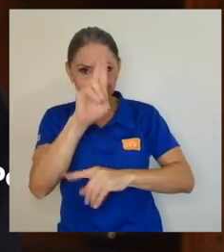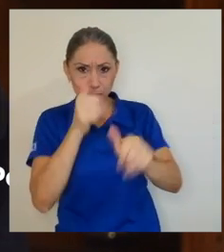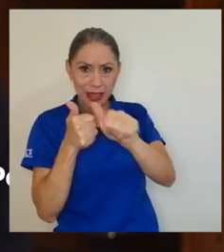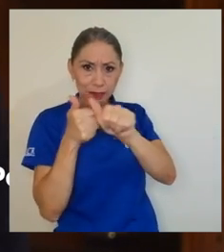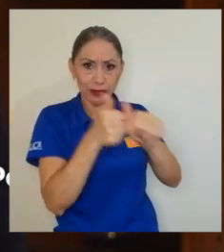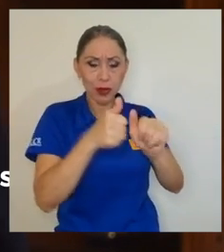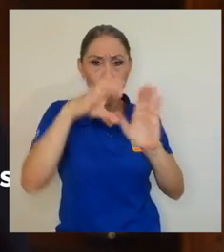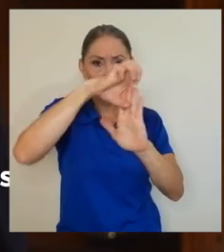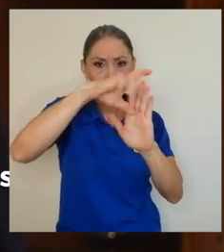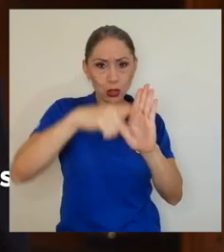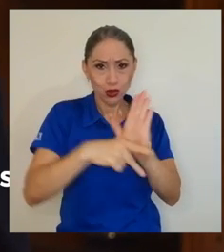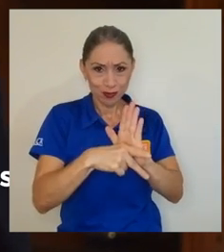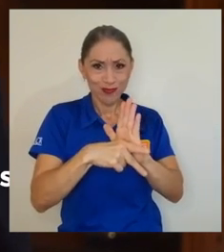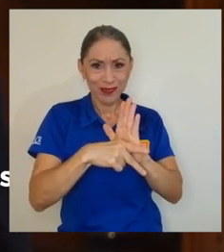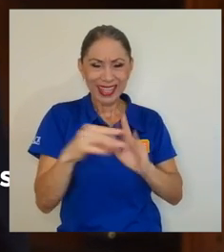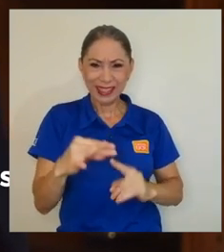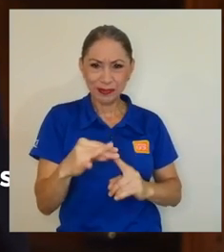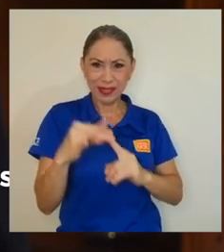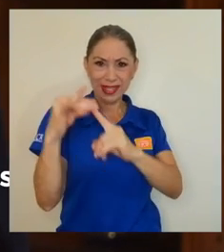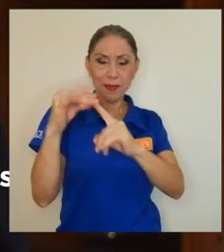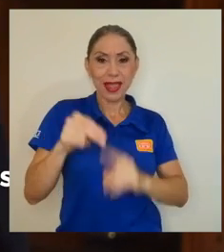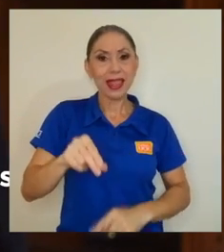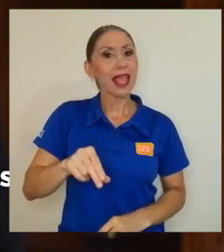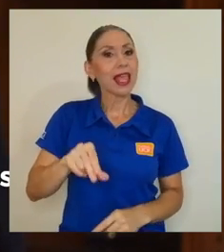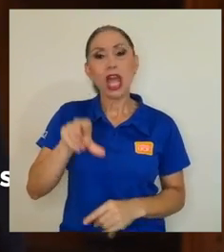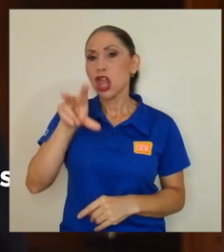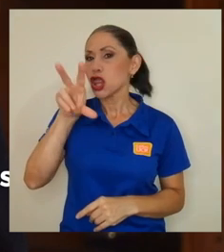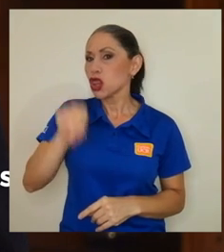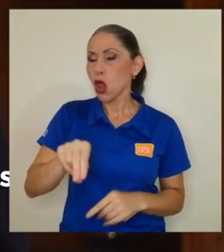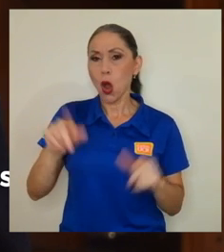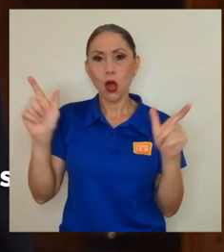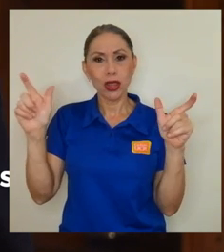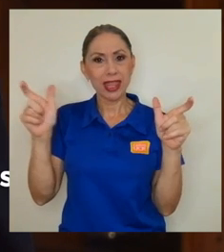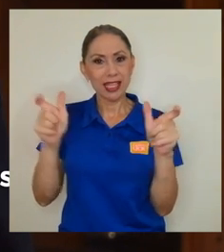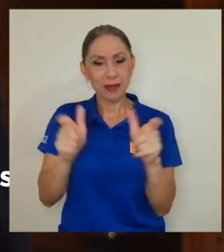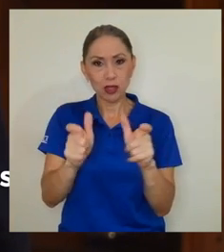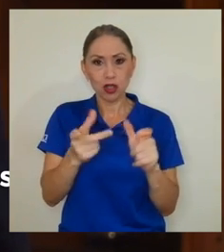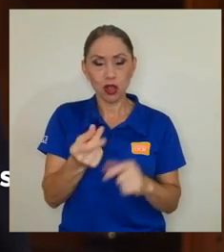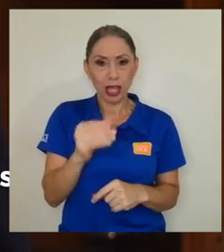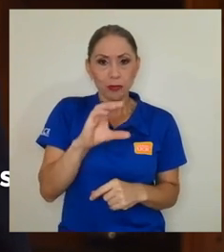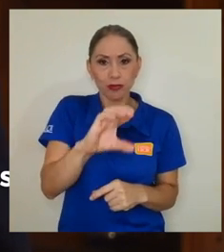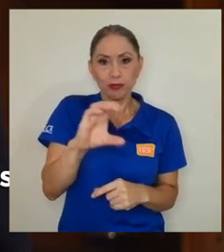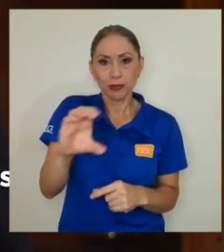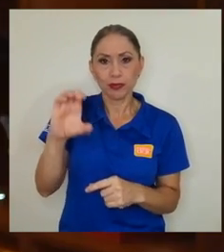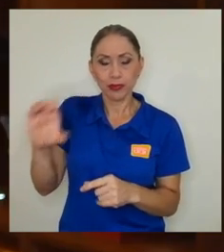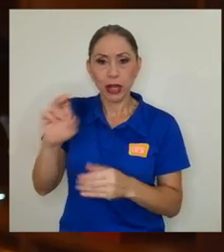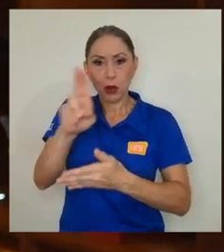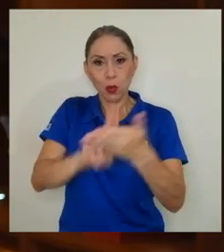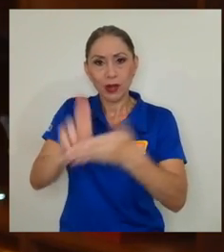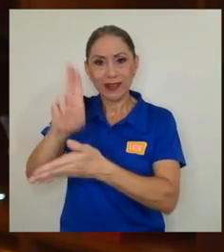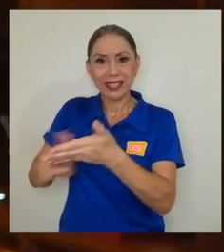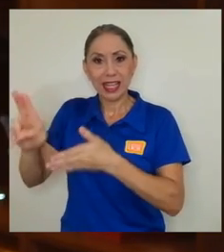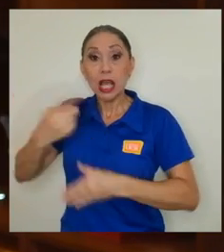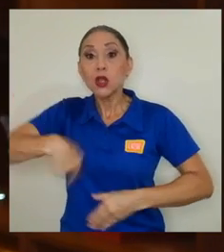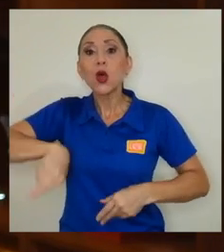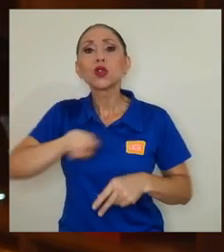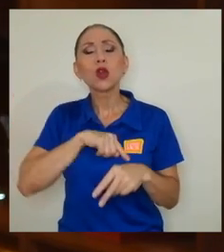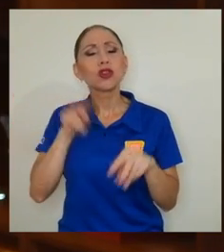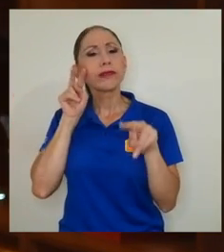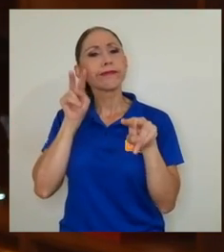política y en particular la no disminución de las rentas universitarias. Nos mantenemos